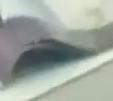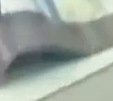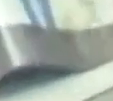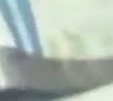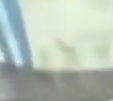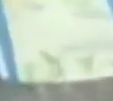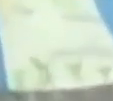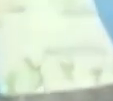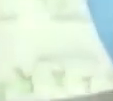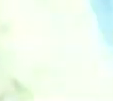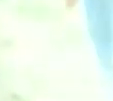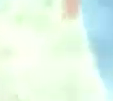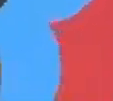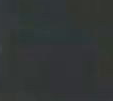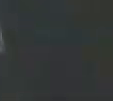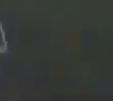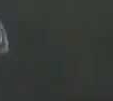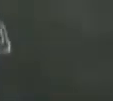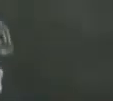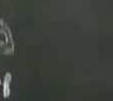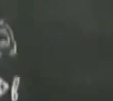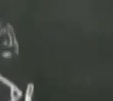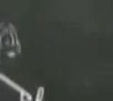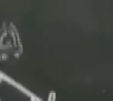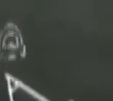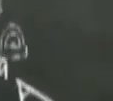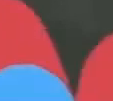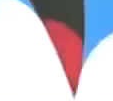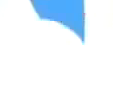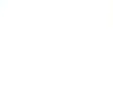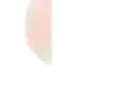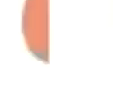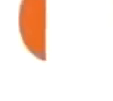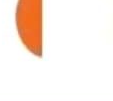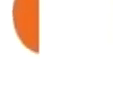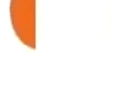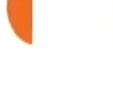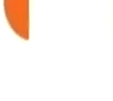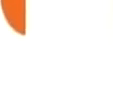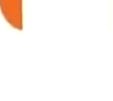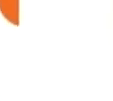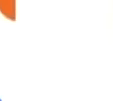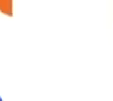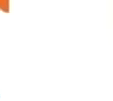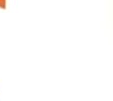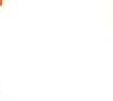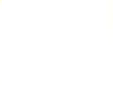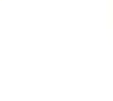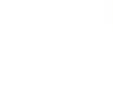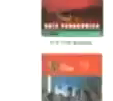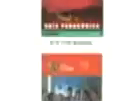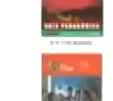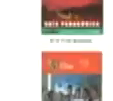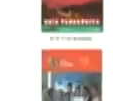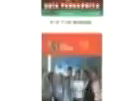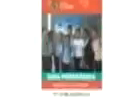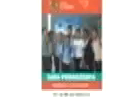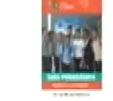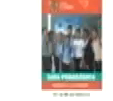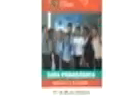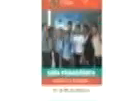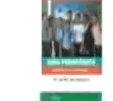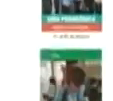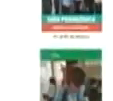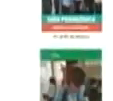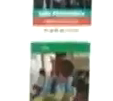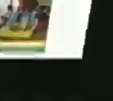2020, inicialmente por el canal venezolano de televisión, y luego por VIVETV, con una línea